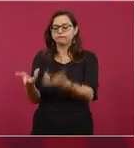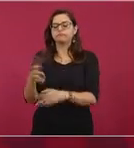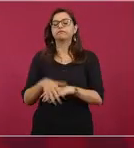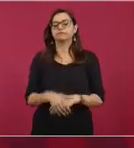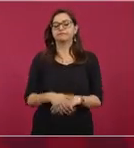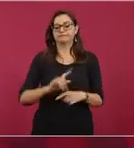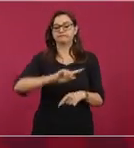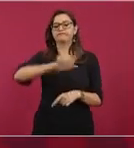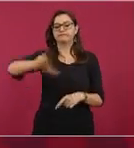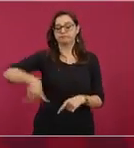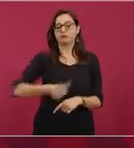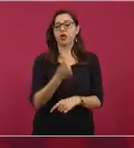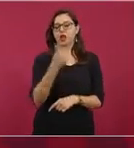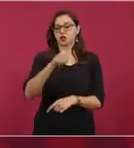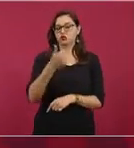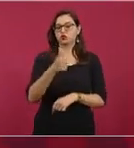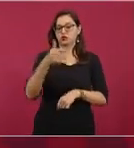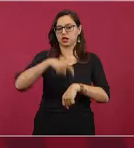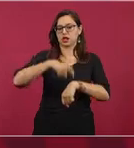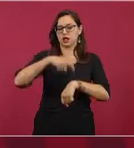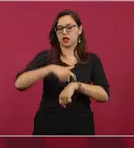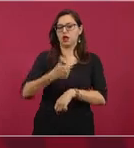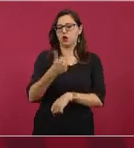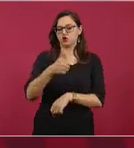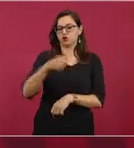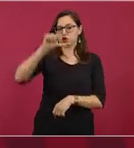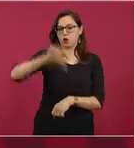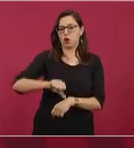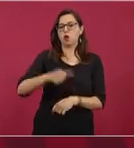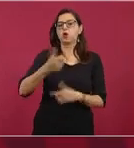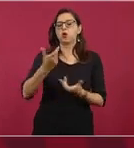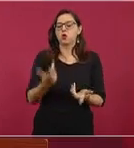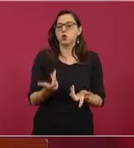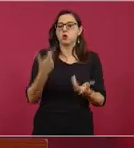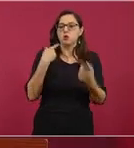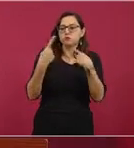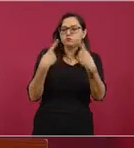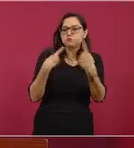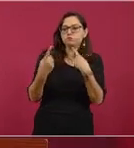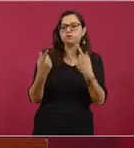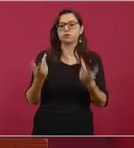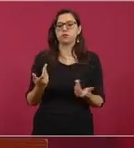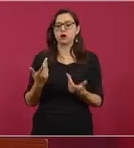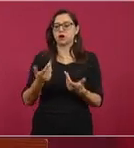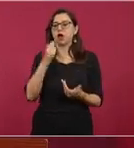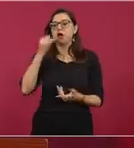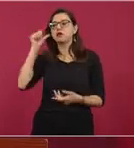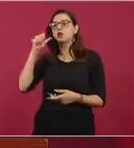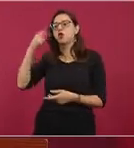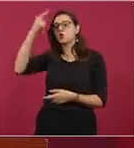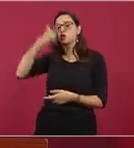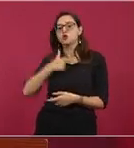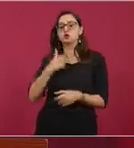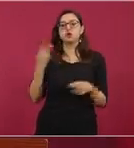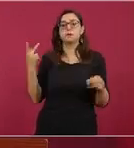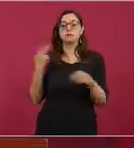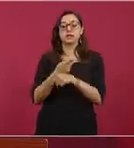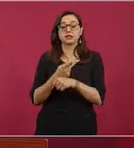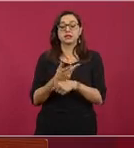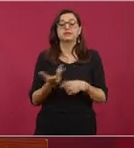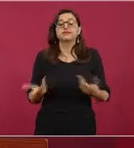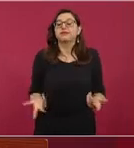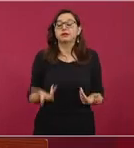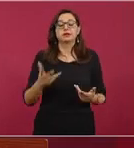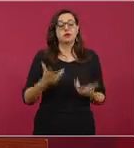se nos informará cuál fue el avance en el transcurso de la noche. Hay que recordar que en las noches no es posible